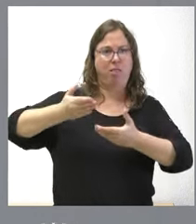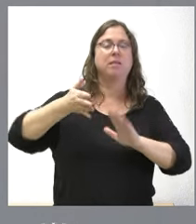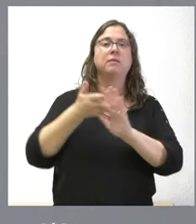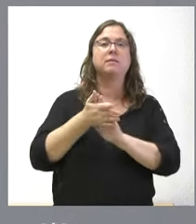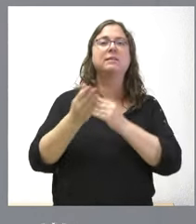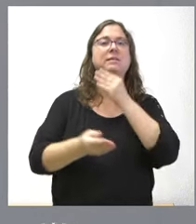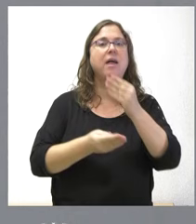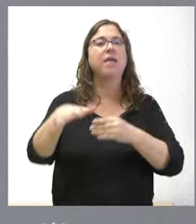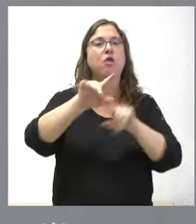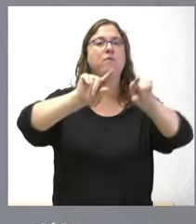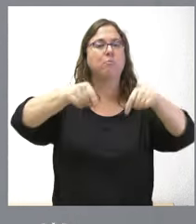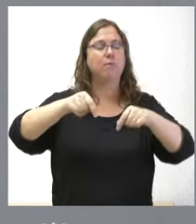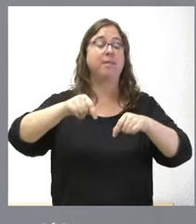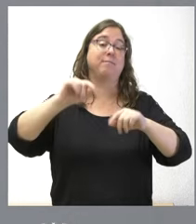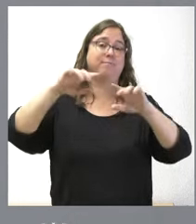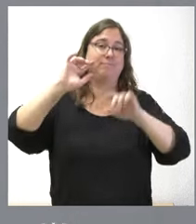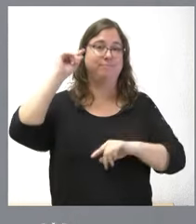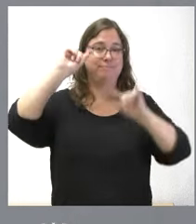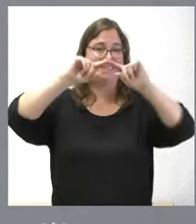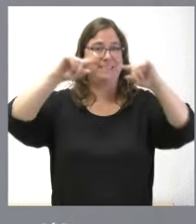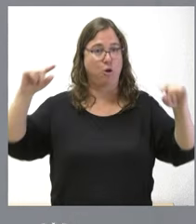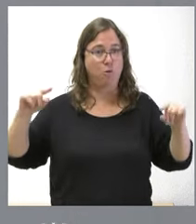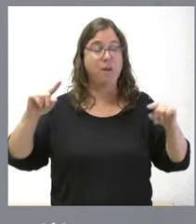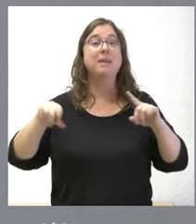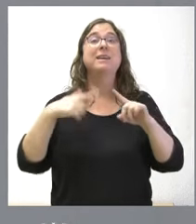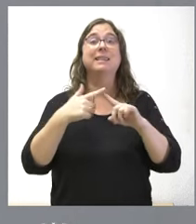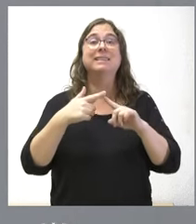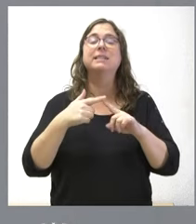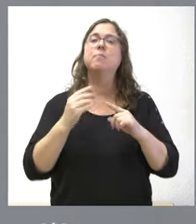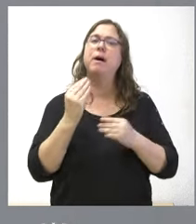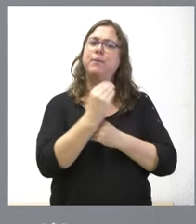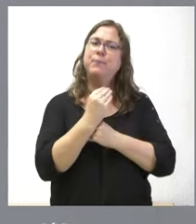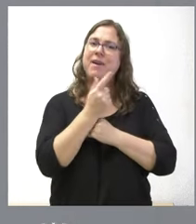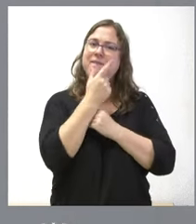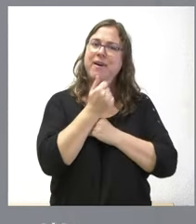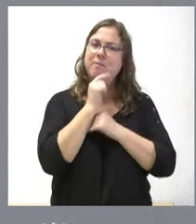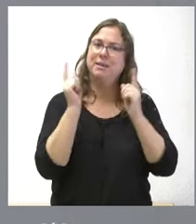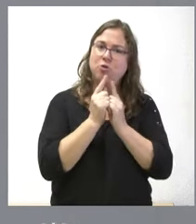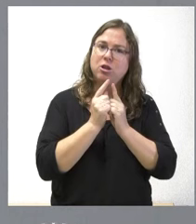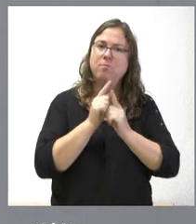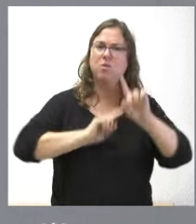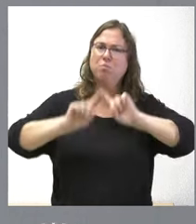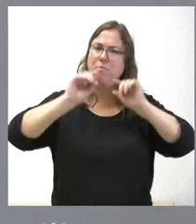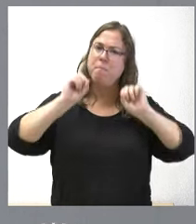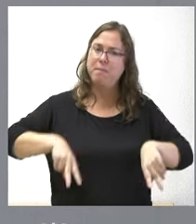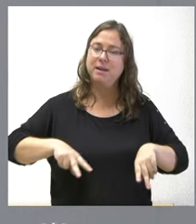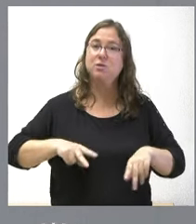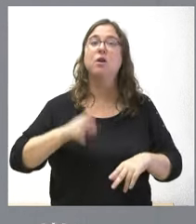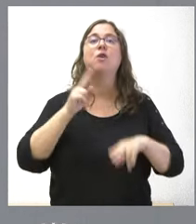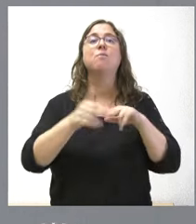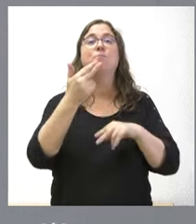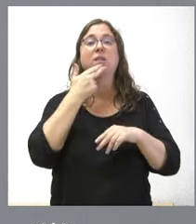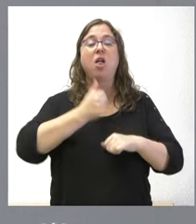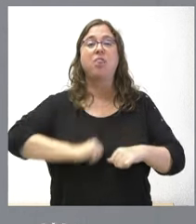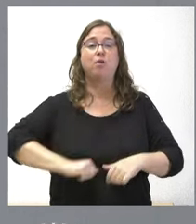a prestar en Segovia. Y se disminuyen también las complicaciones y el tiempo de recuperación. Se utilizan especialidades como pueda ser la cirugía